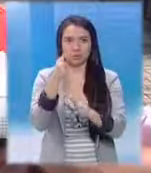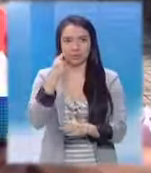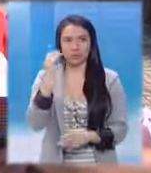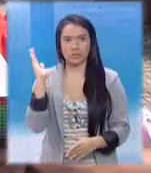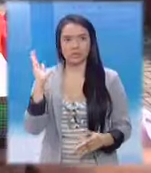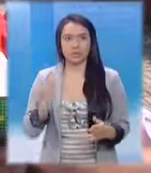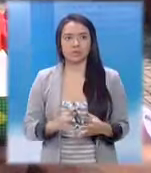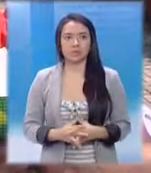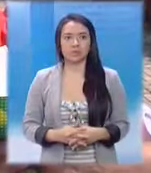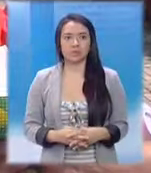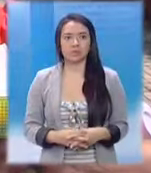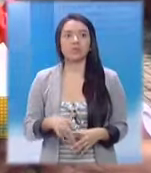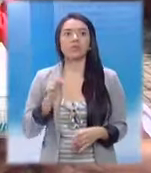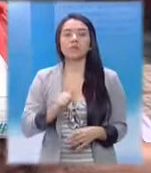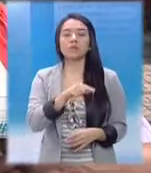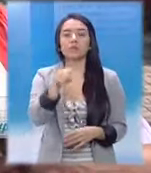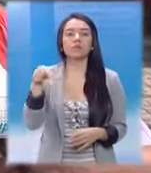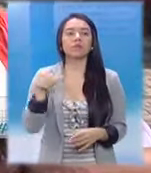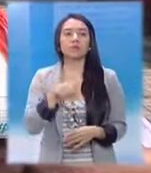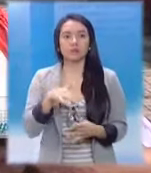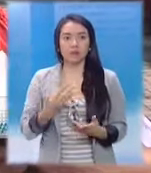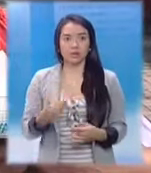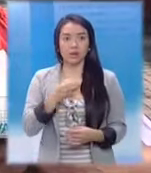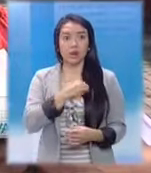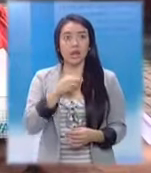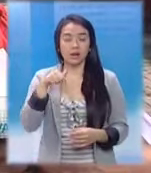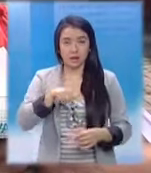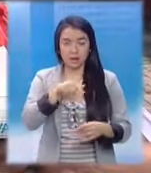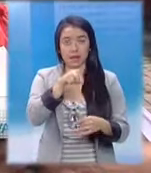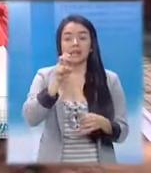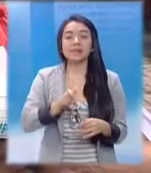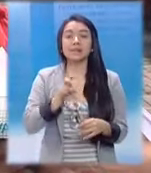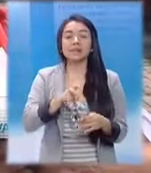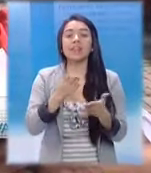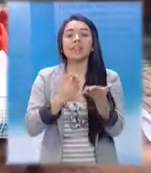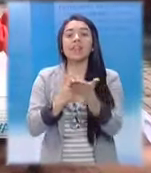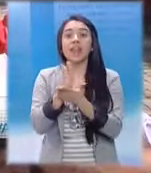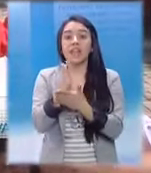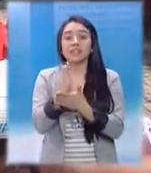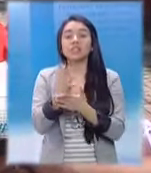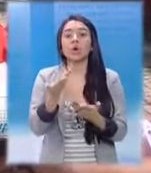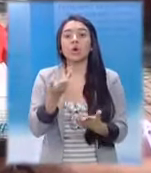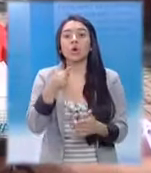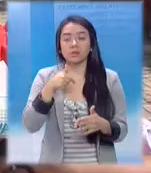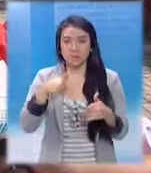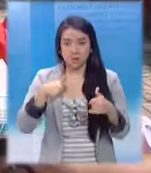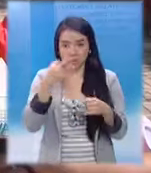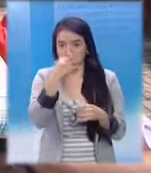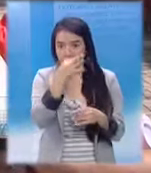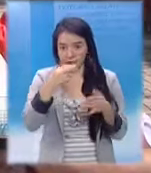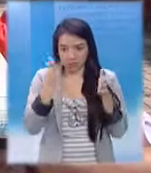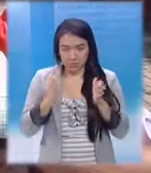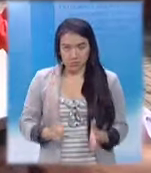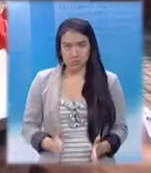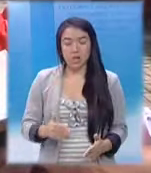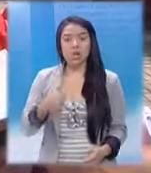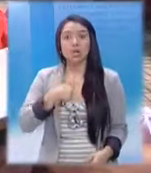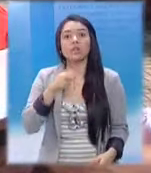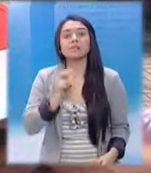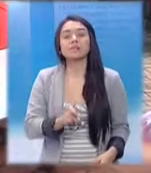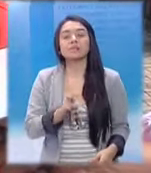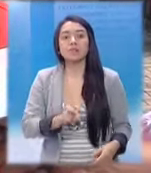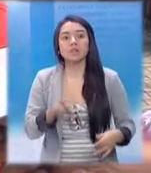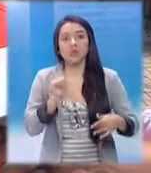Estamos acá para demandar que se reconozcan los derechos sexuales y los derechos reproductivos como derechos humanos, que se reconozcan que las